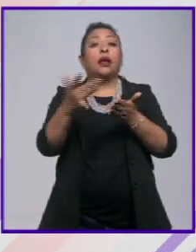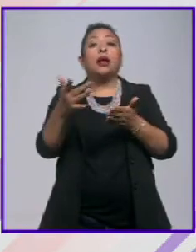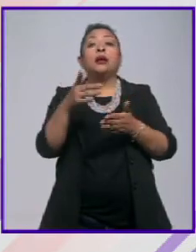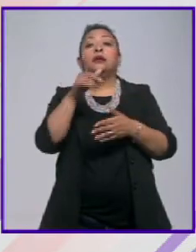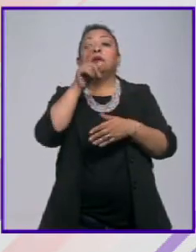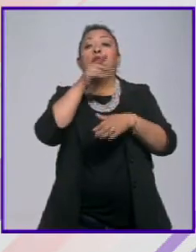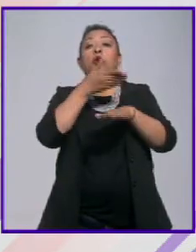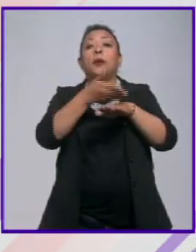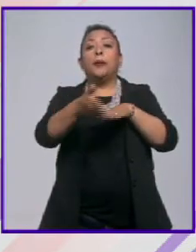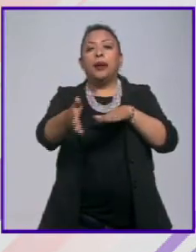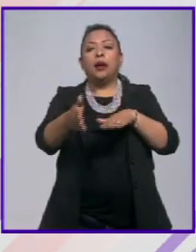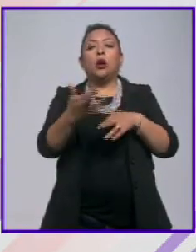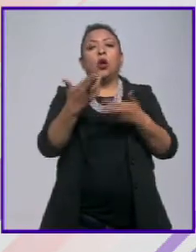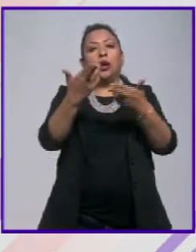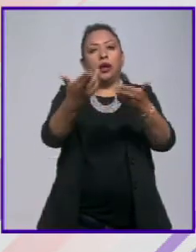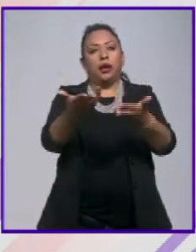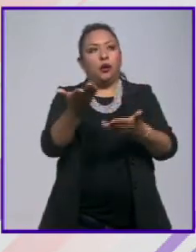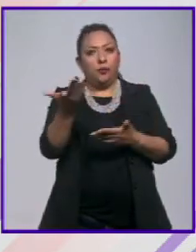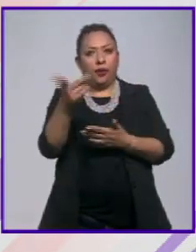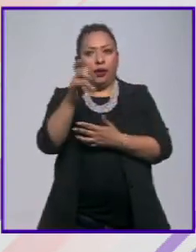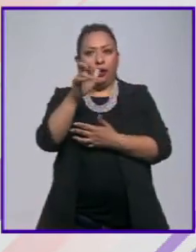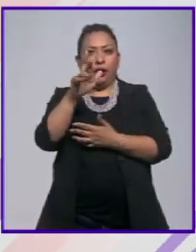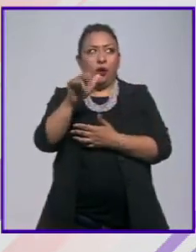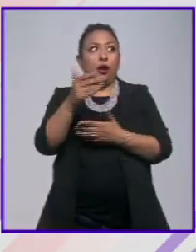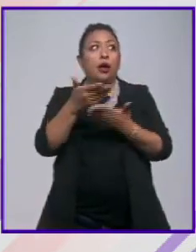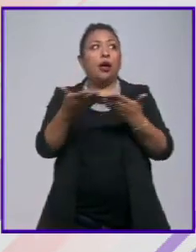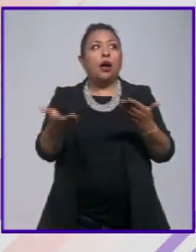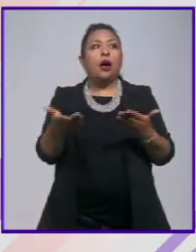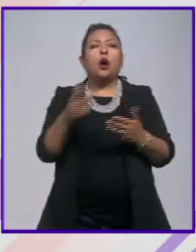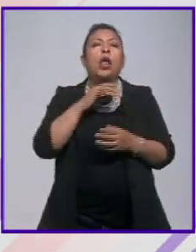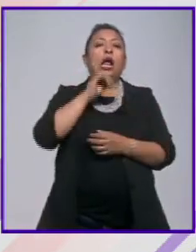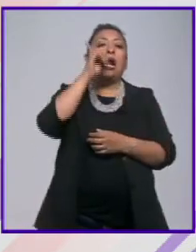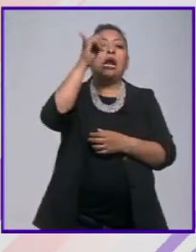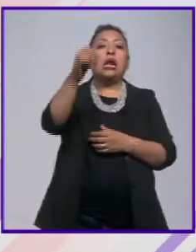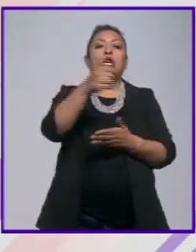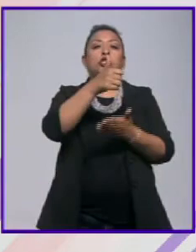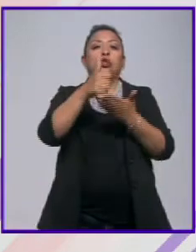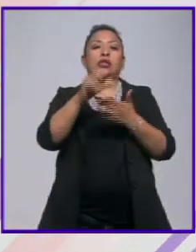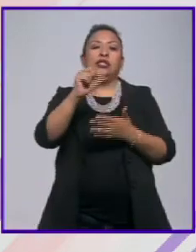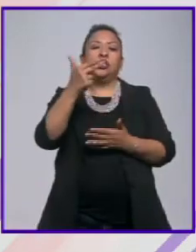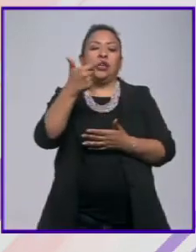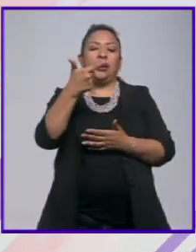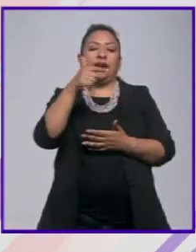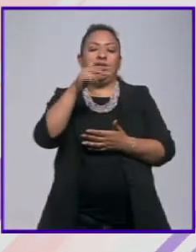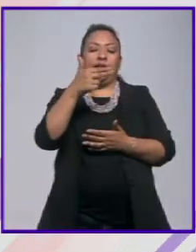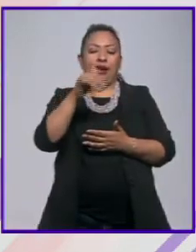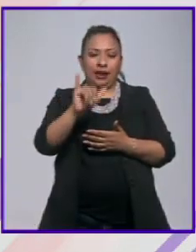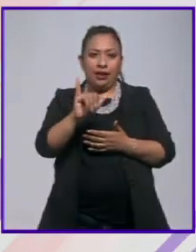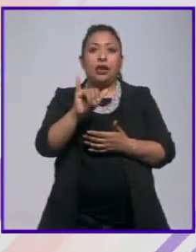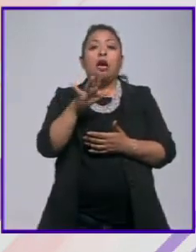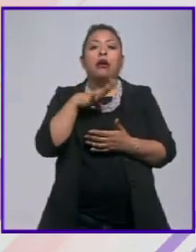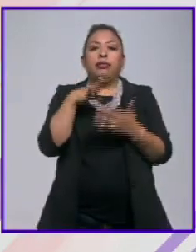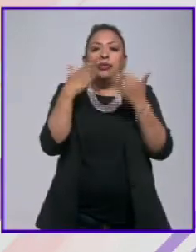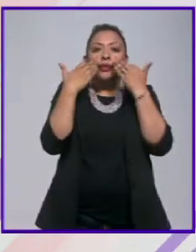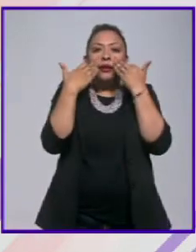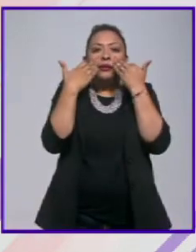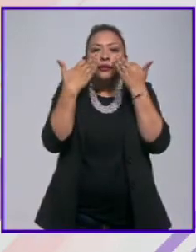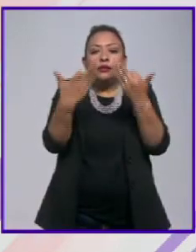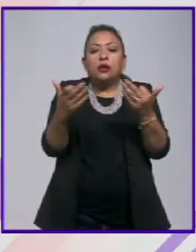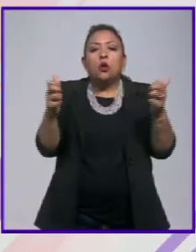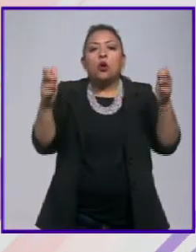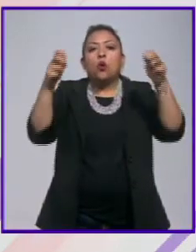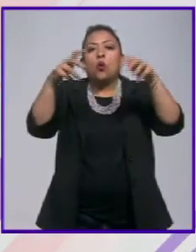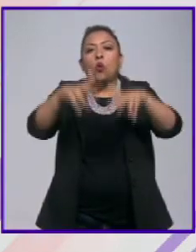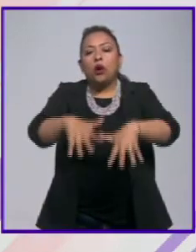además gracias está el regalo y laura vamos a un poquito lejos vamos a la ciudad de shangai que nos va a ser testigos de los